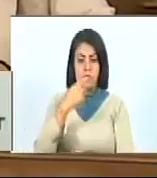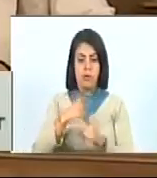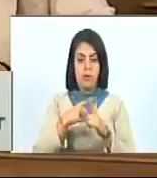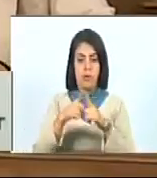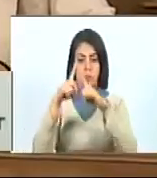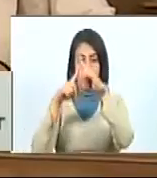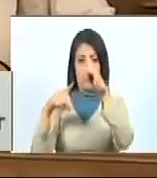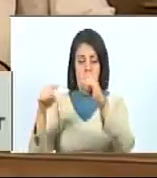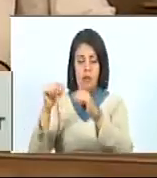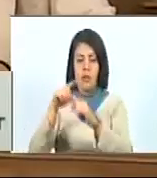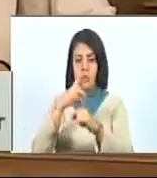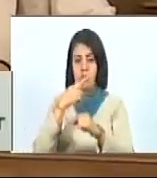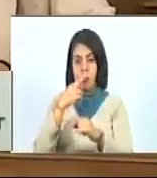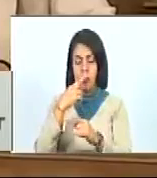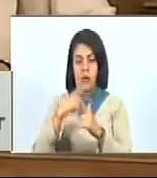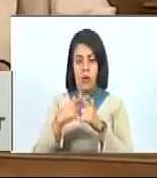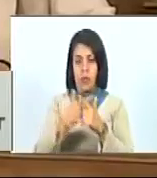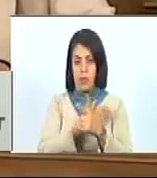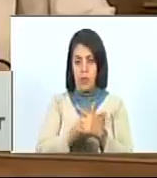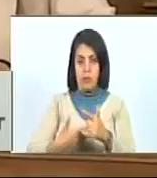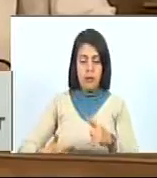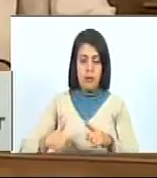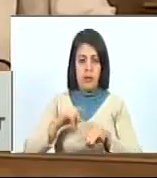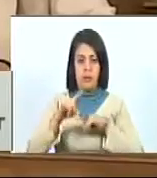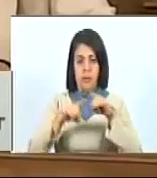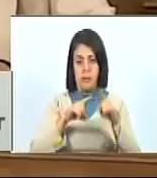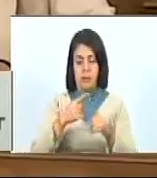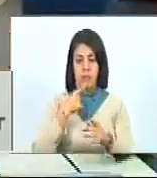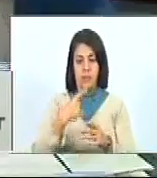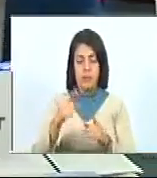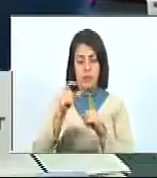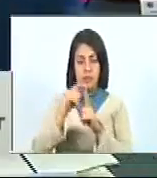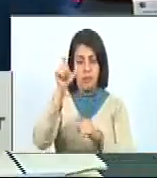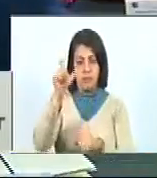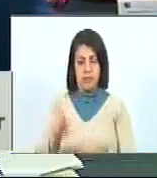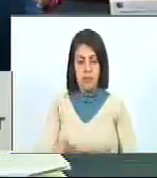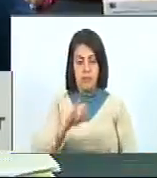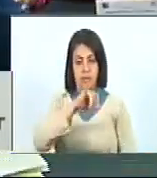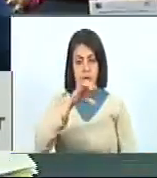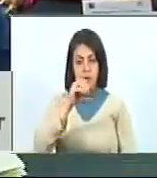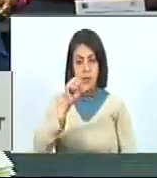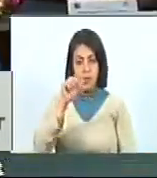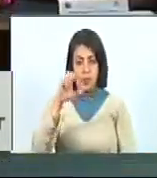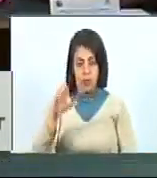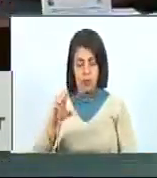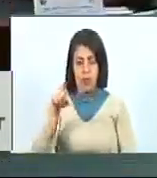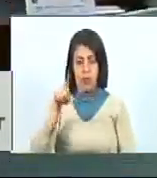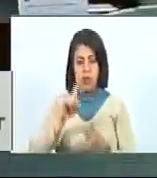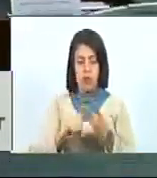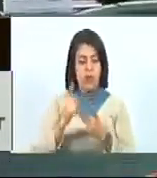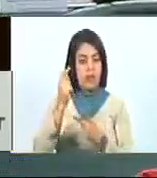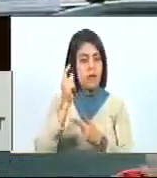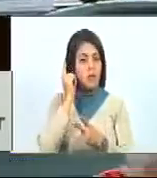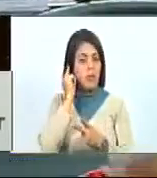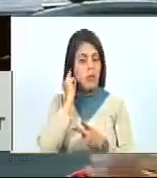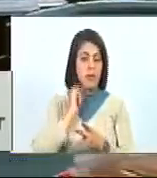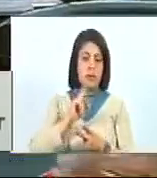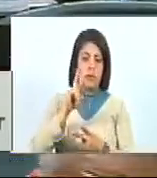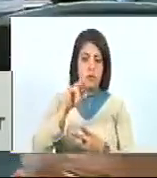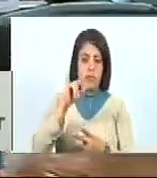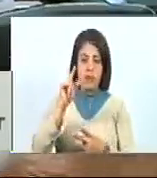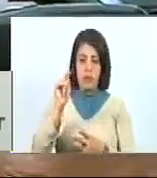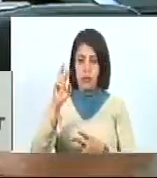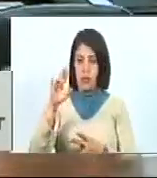Media Luna Roja. El presidente otorgó el derecho de palabra al diputado José Gregorio Correa y a la diputada Victoria